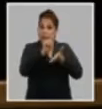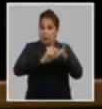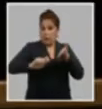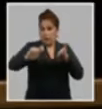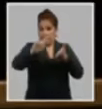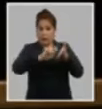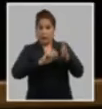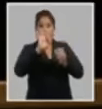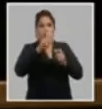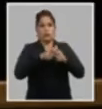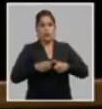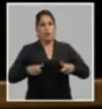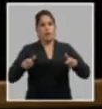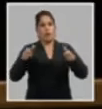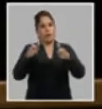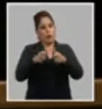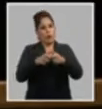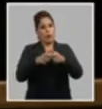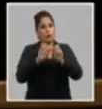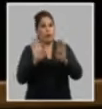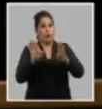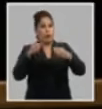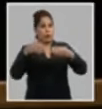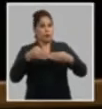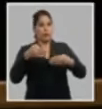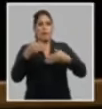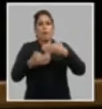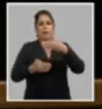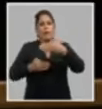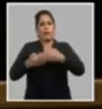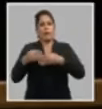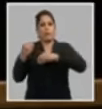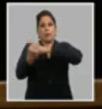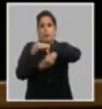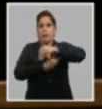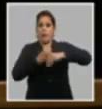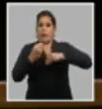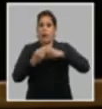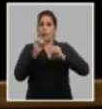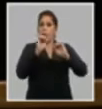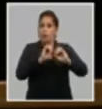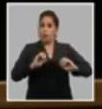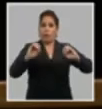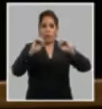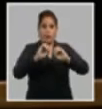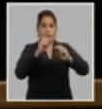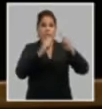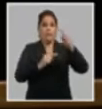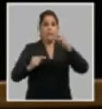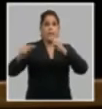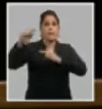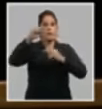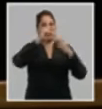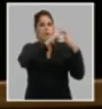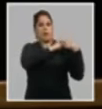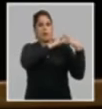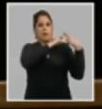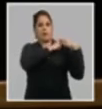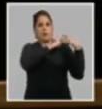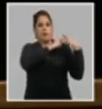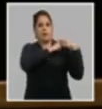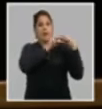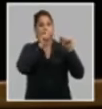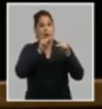el VIII Congreso marca la conclusión del proceso de transferencia ordenada de las principales responsabilidades